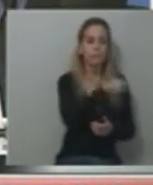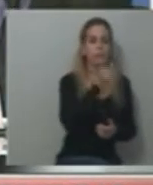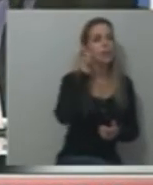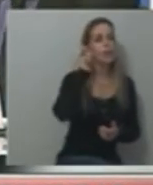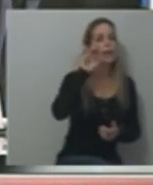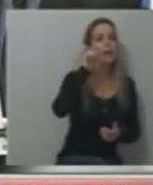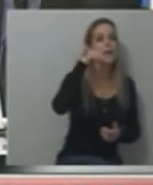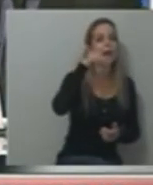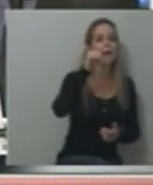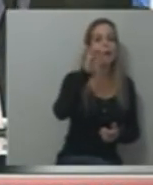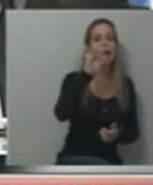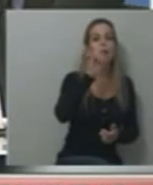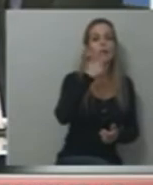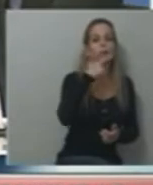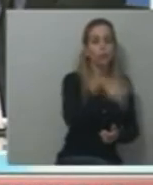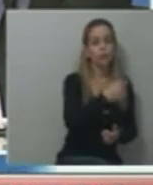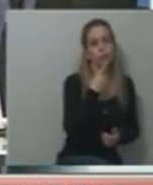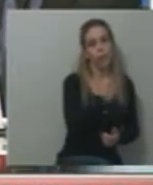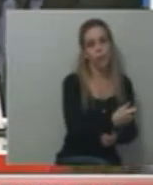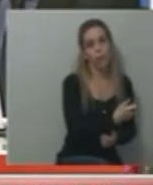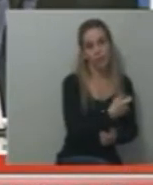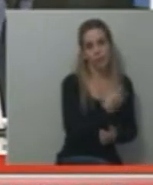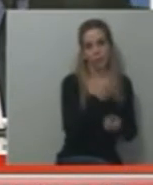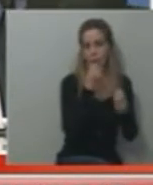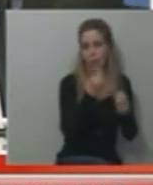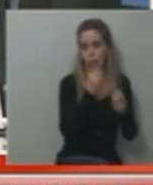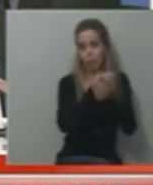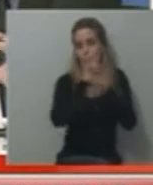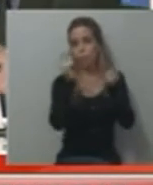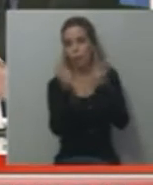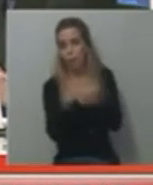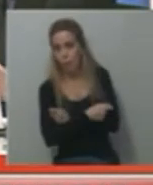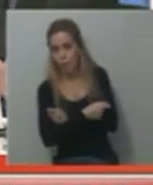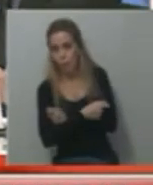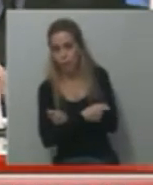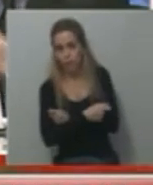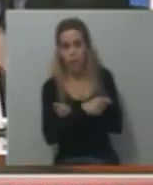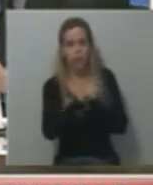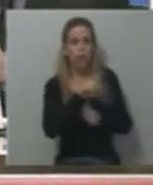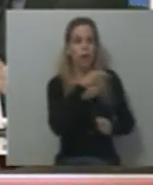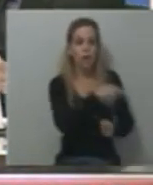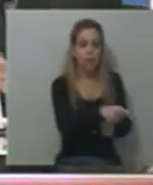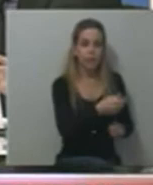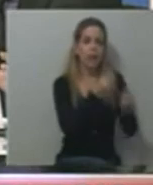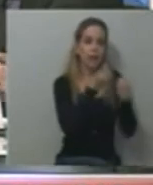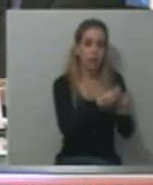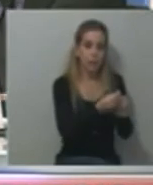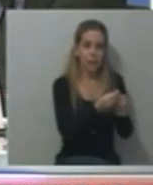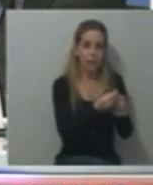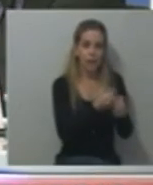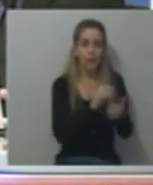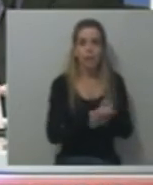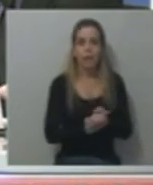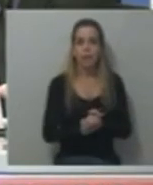peronismo está virando hacia el post-kirchnerismo, hacia el xeolismo o hacia el masismo. Entonces, ¿qué hizo? Intentan retenerlo como sea